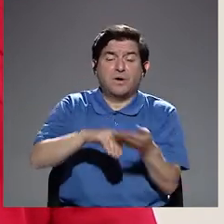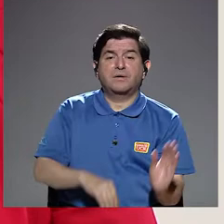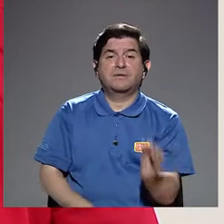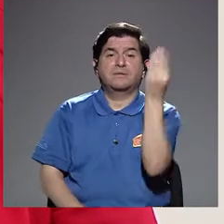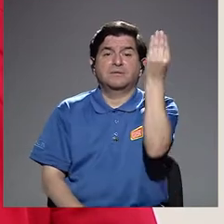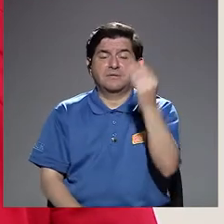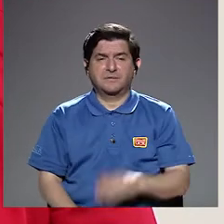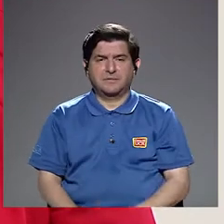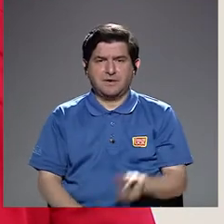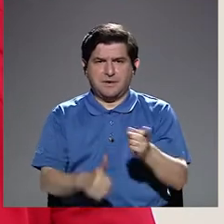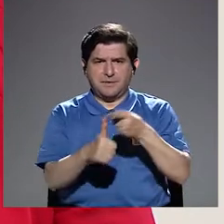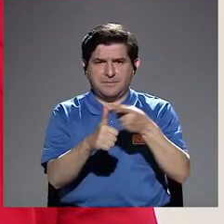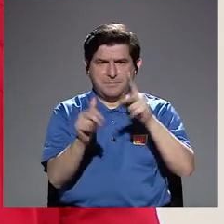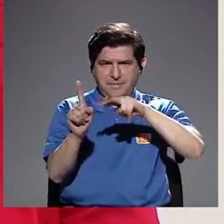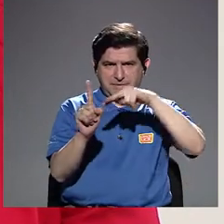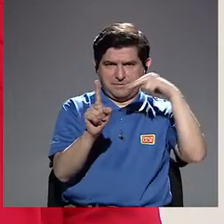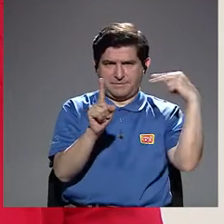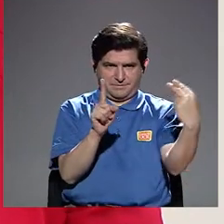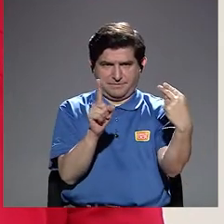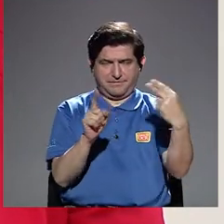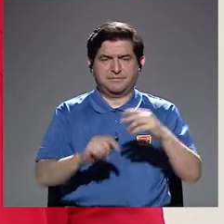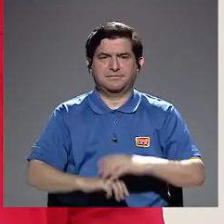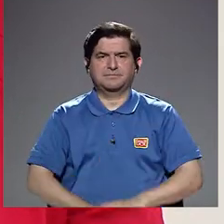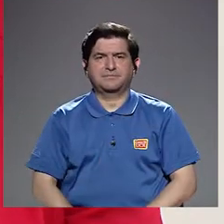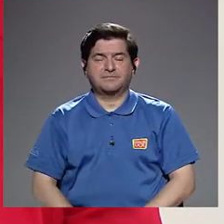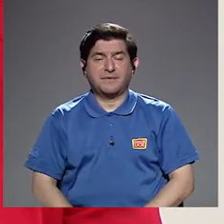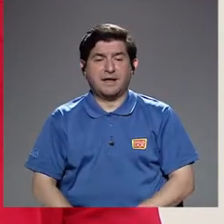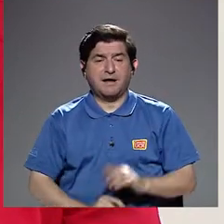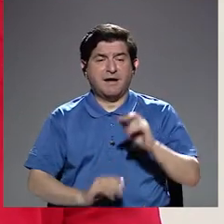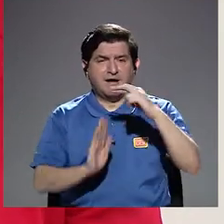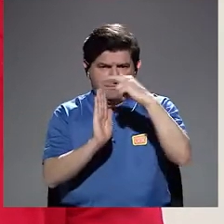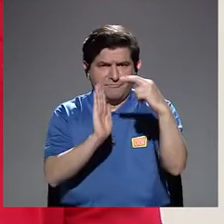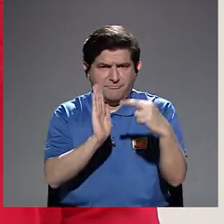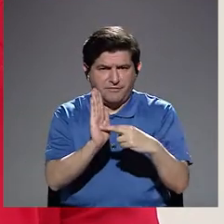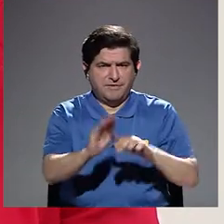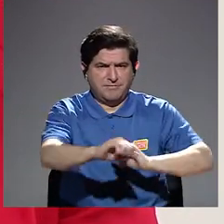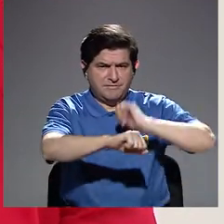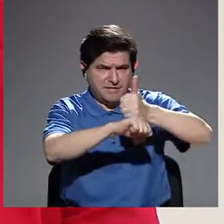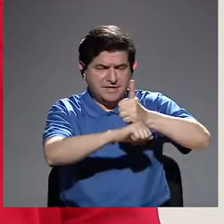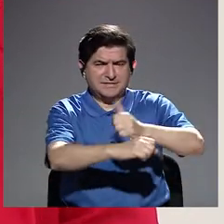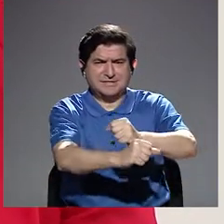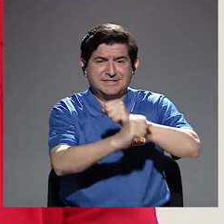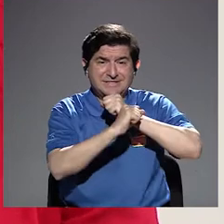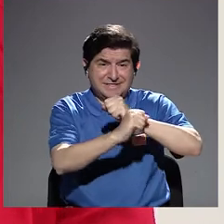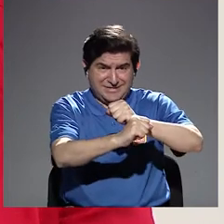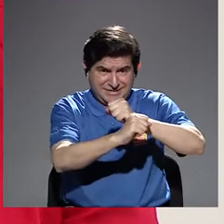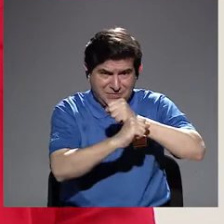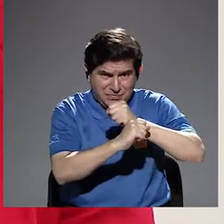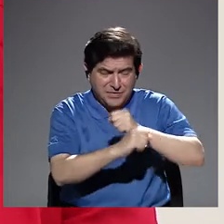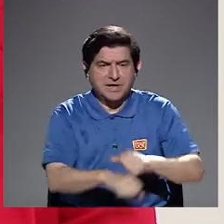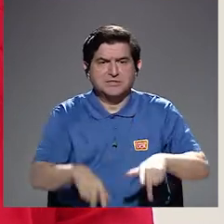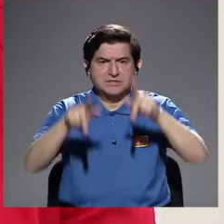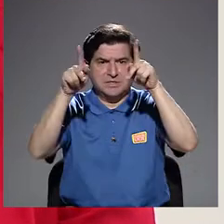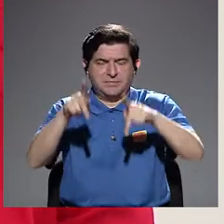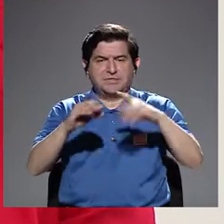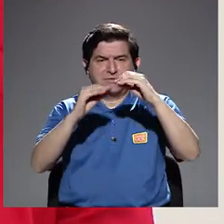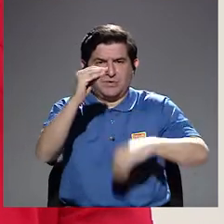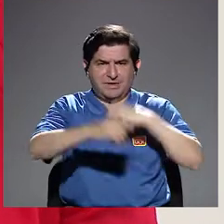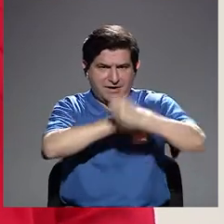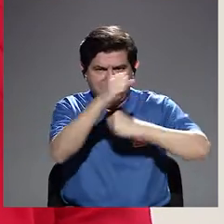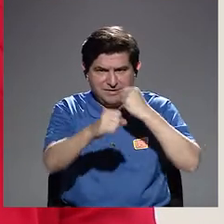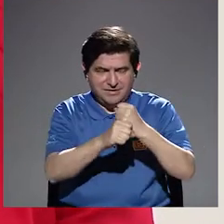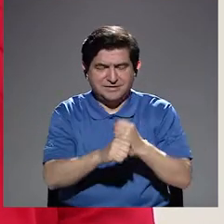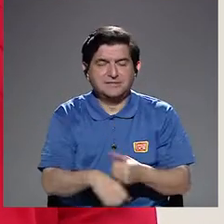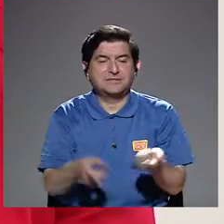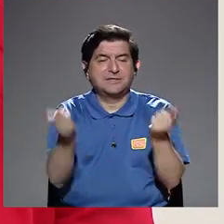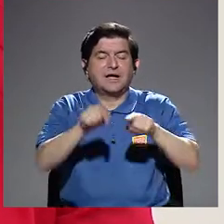Entonces, este primer enfoque que es que está regulando y está garantizando que las personas menores de edad,